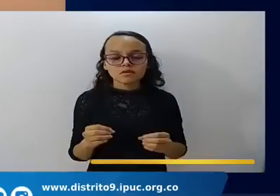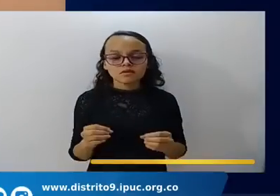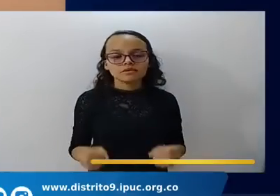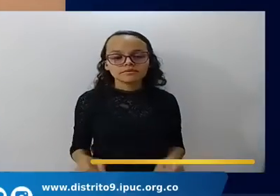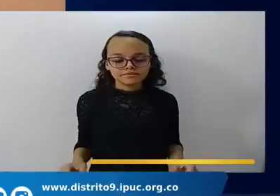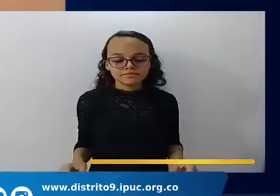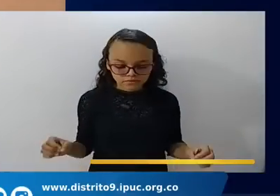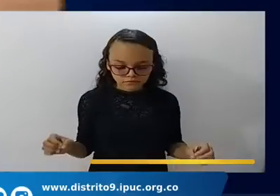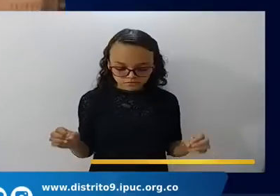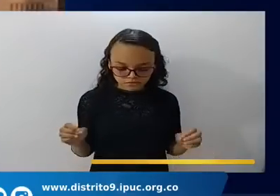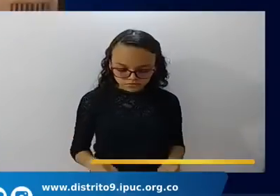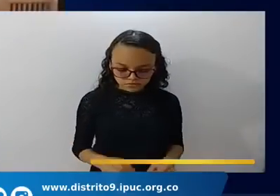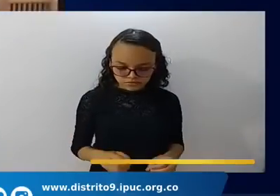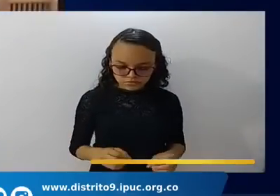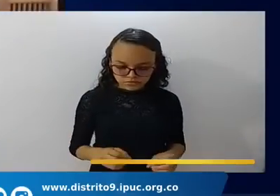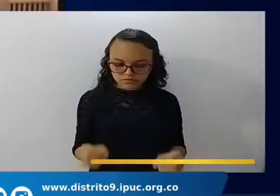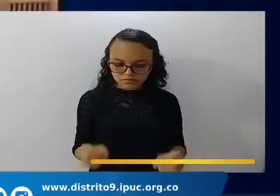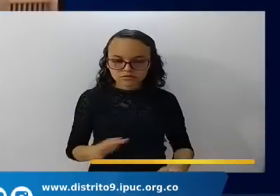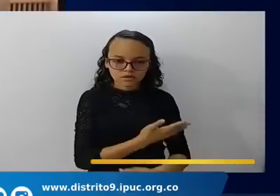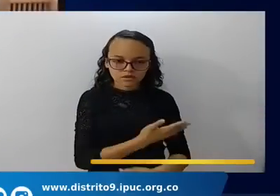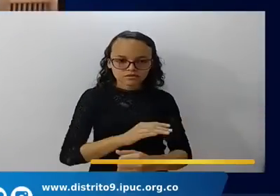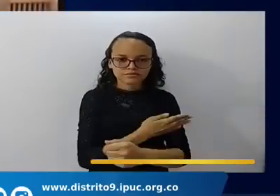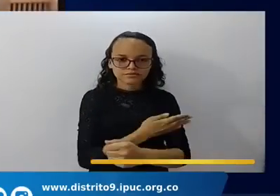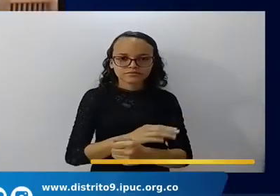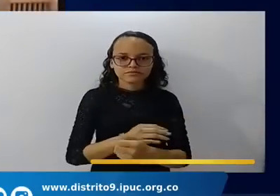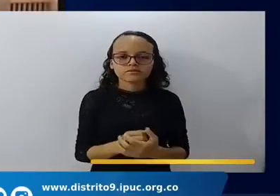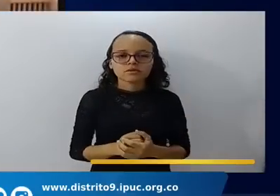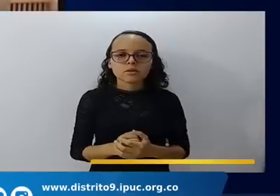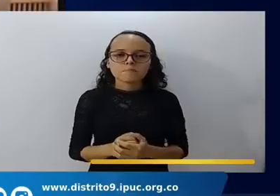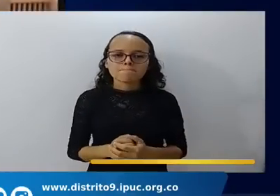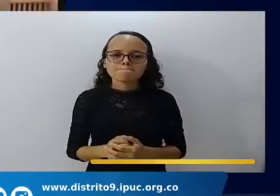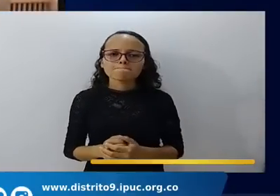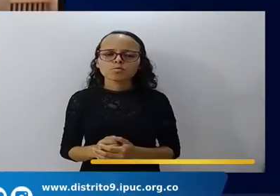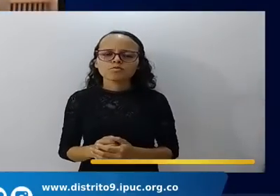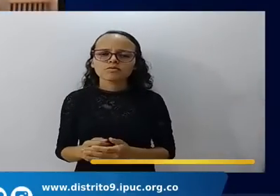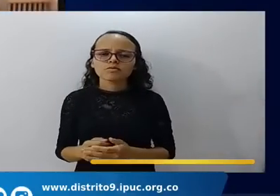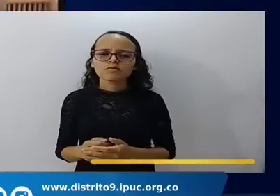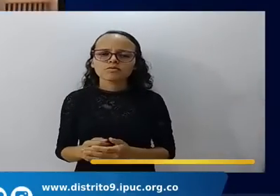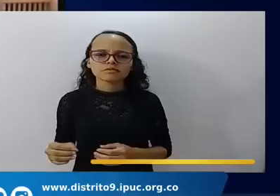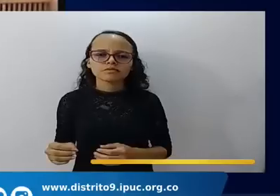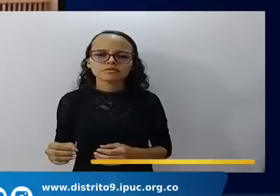pudo sentir que estás aquí